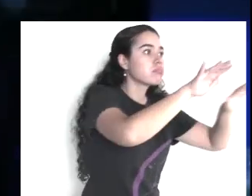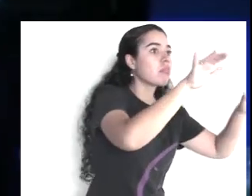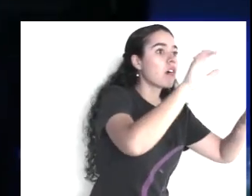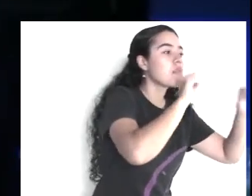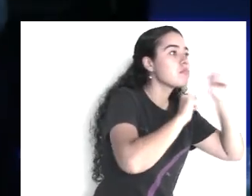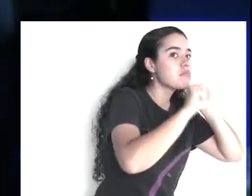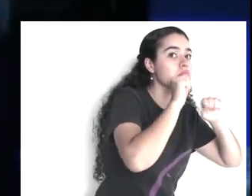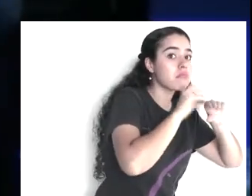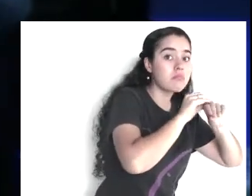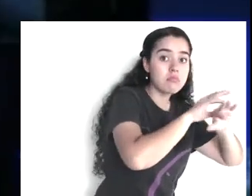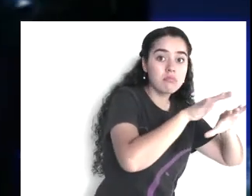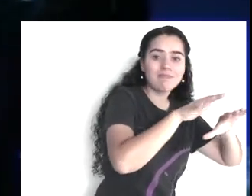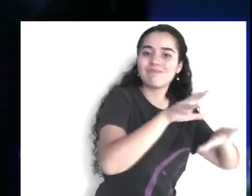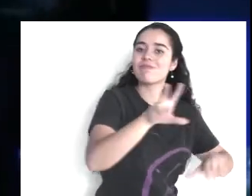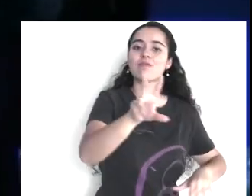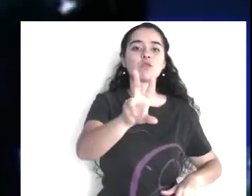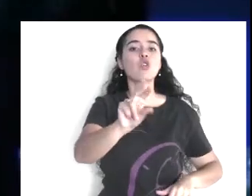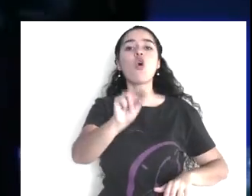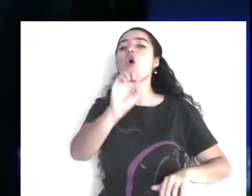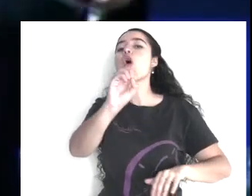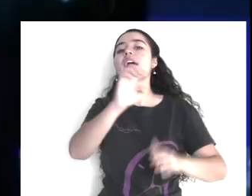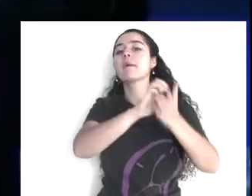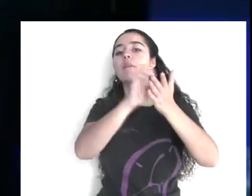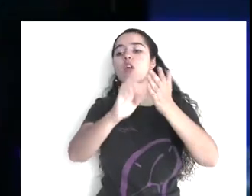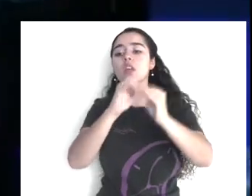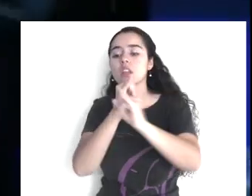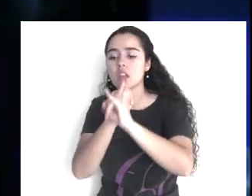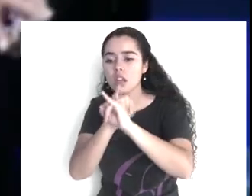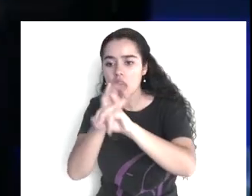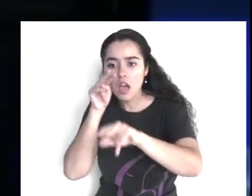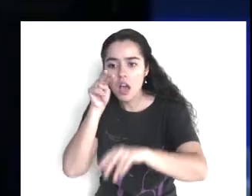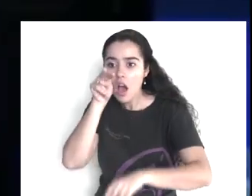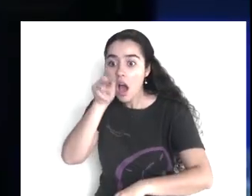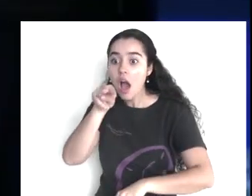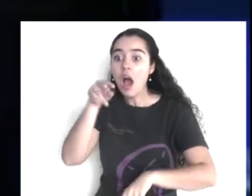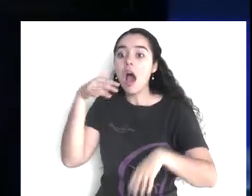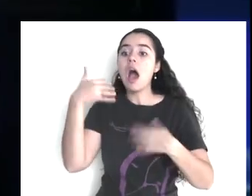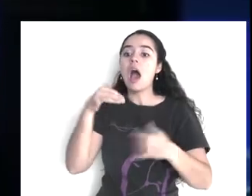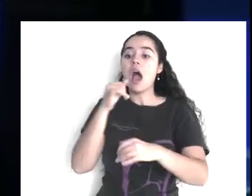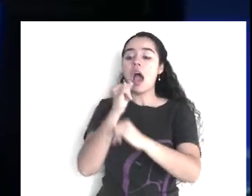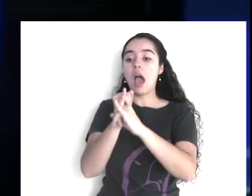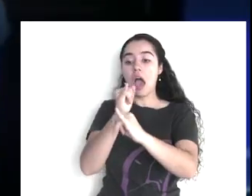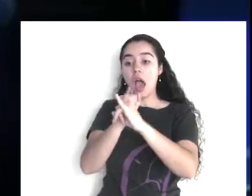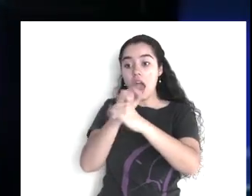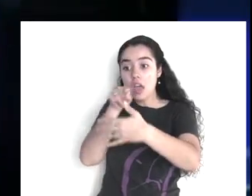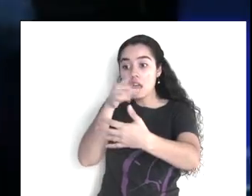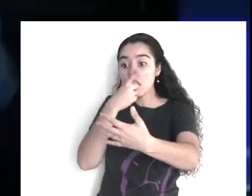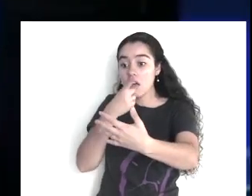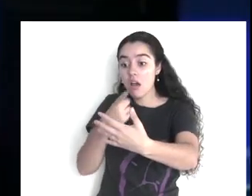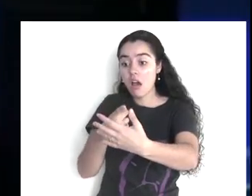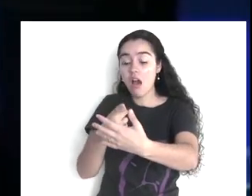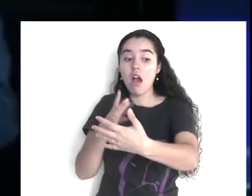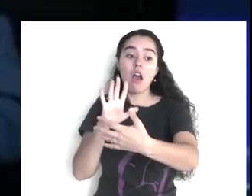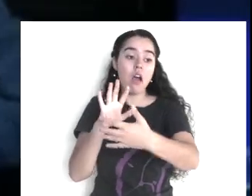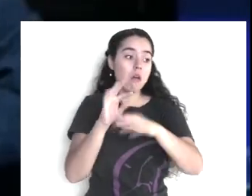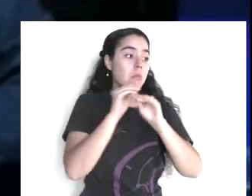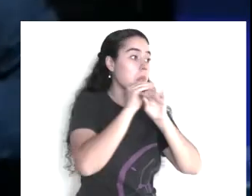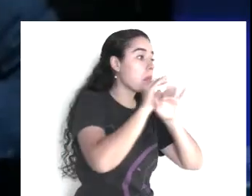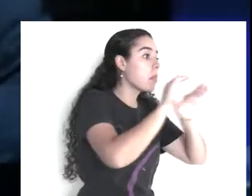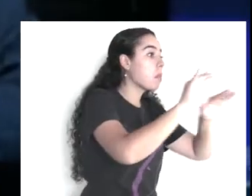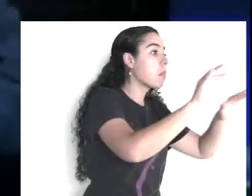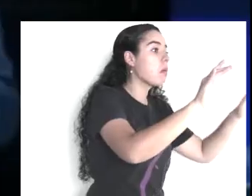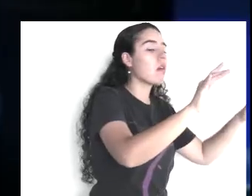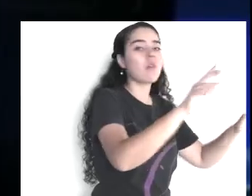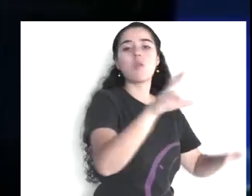no creas, todo lo que se dice, sobre una persona, o sobre personas, o sobre un país, no creas, todo, no debemos